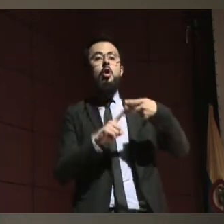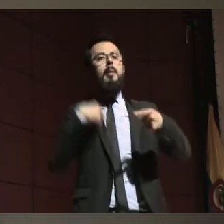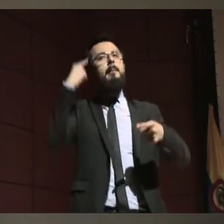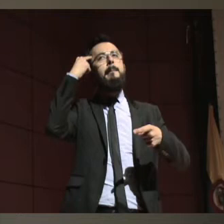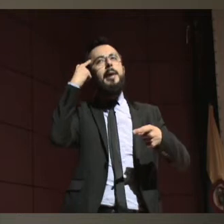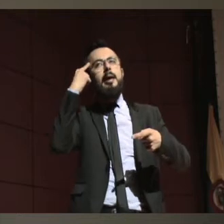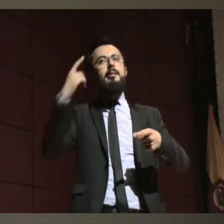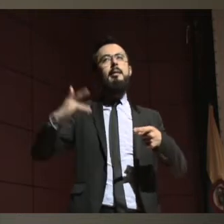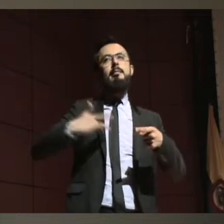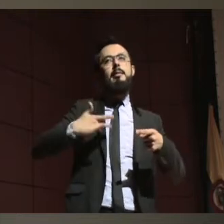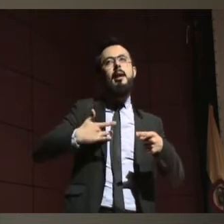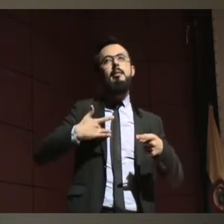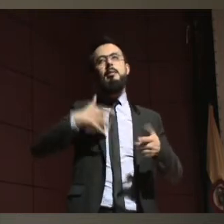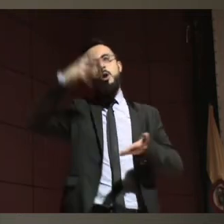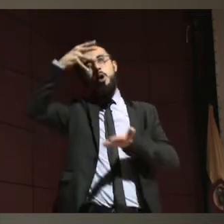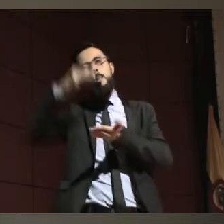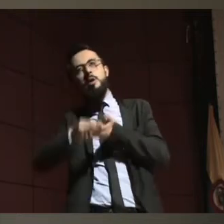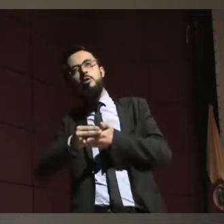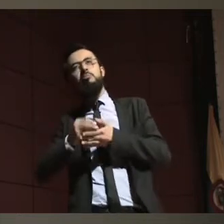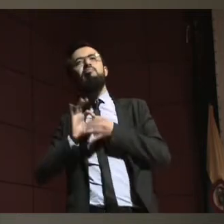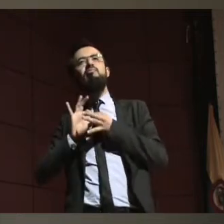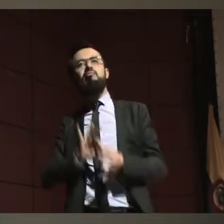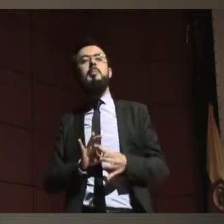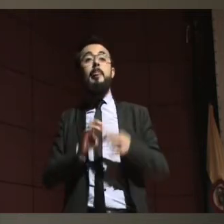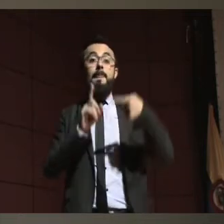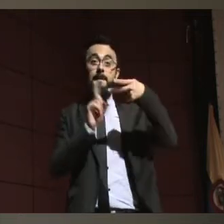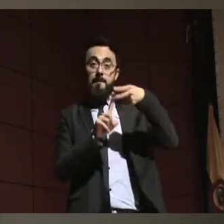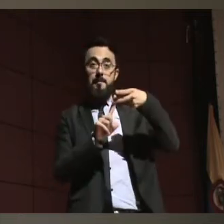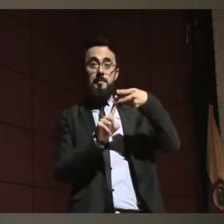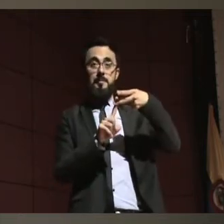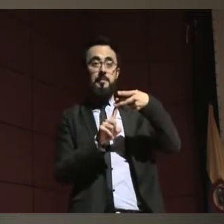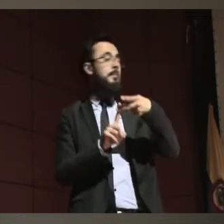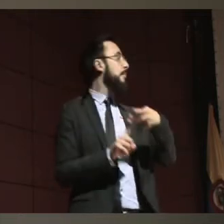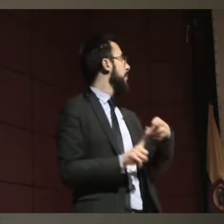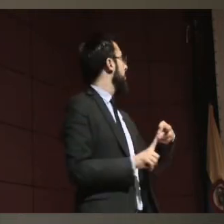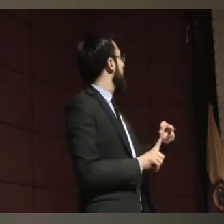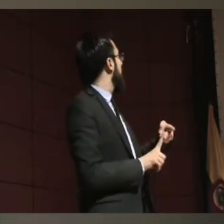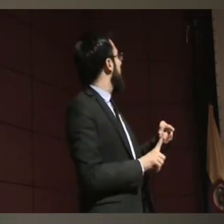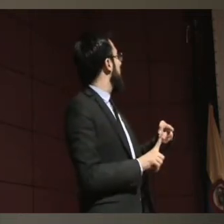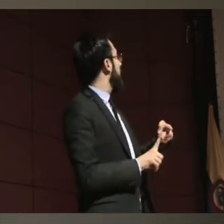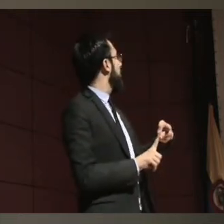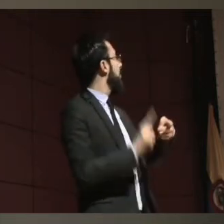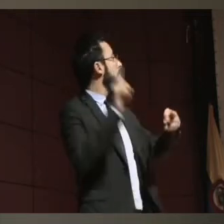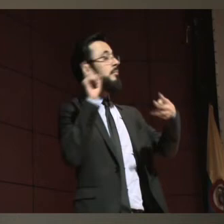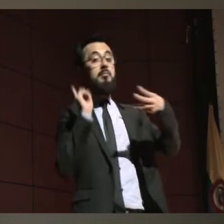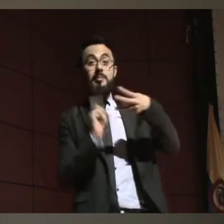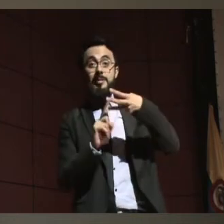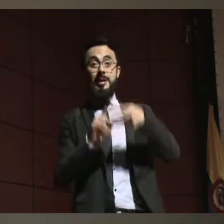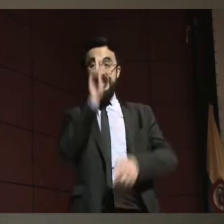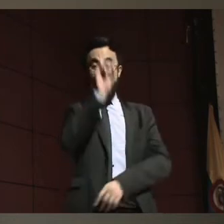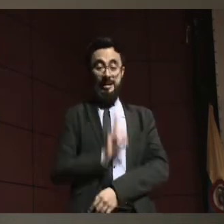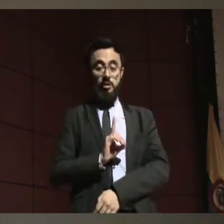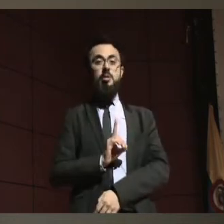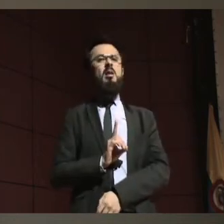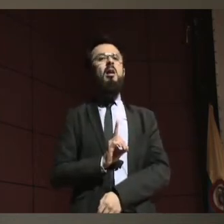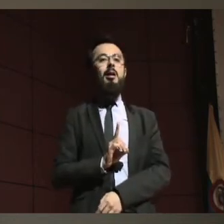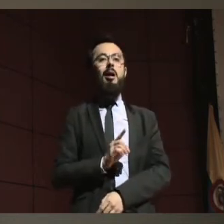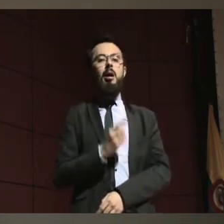genera la expresión de que se tiene o no la capacidad para tomar esas decisiones, es